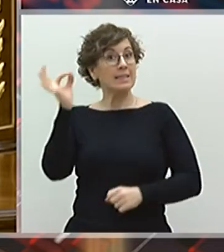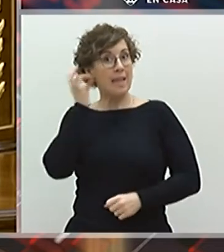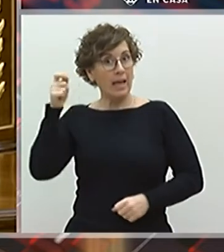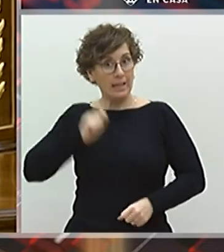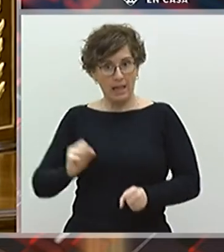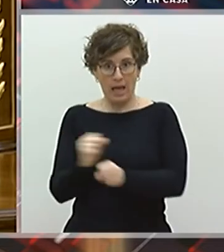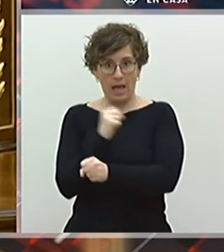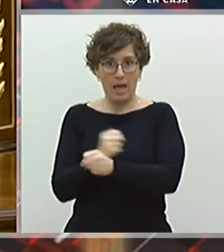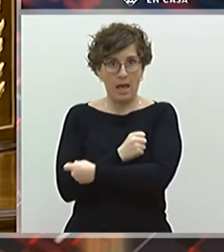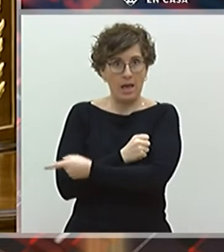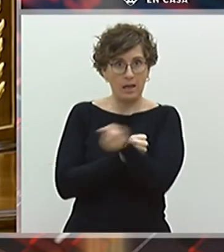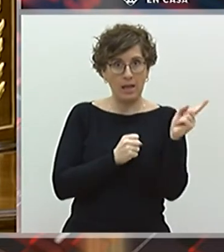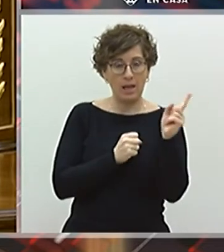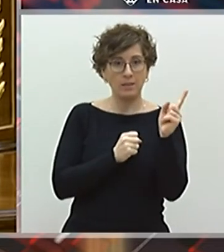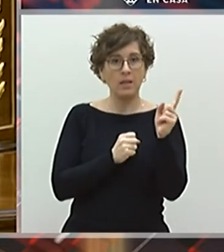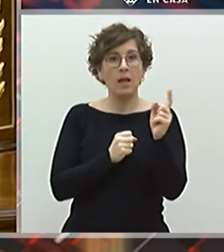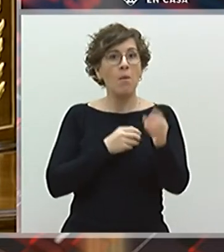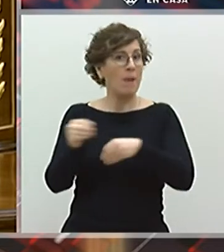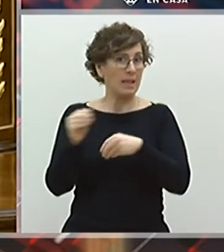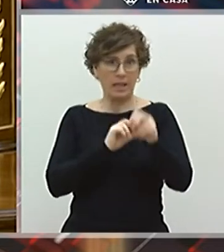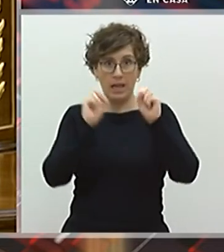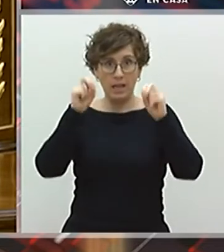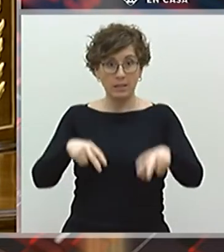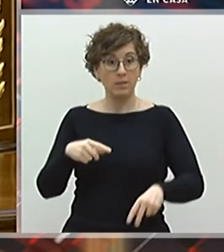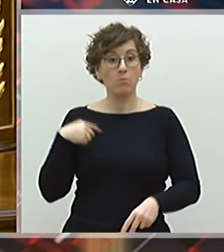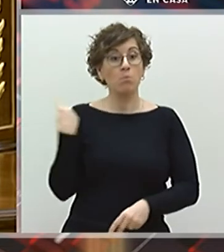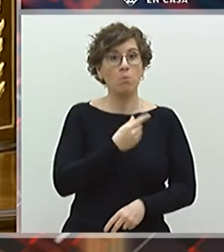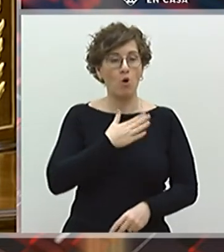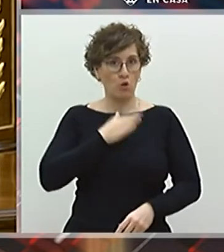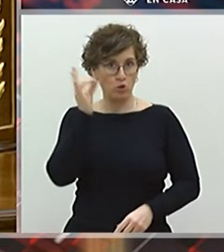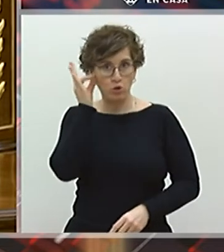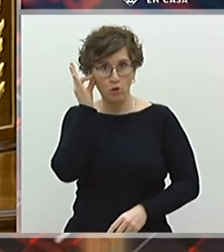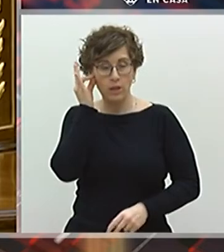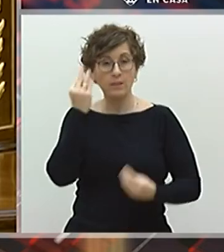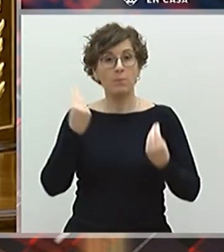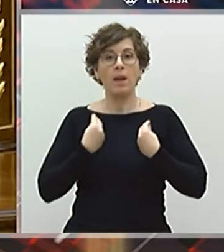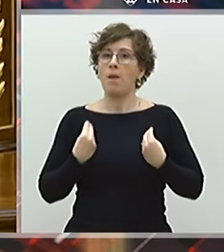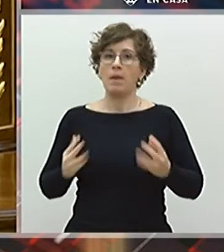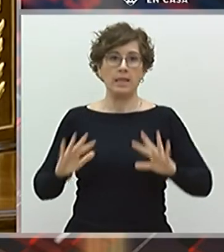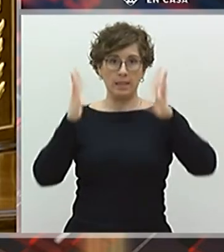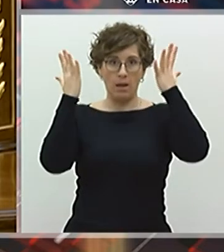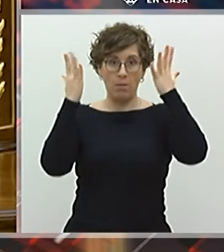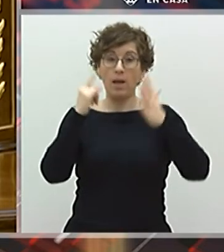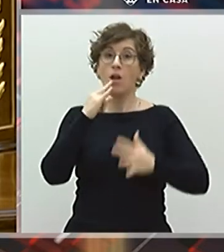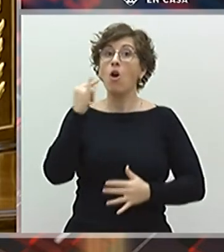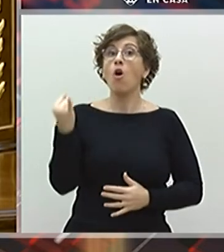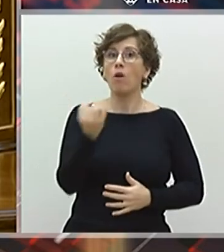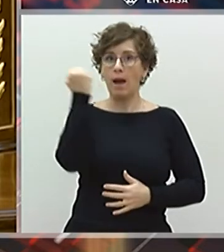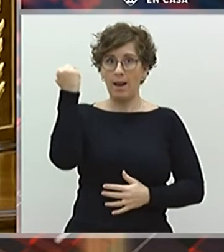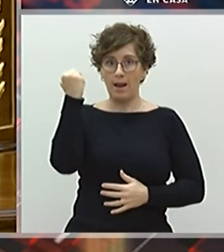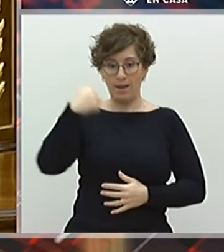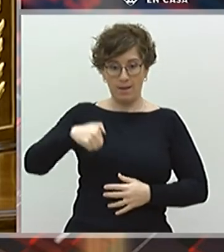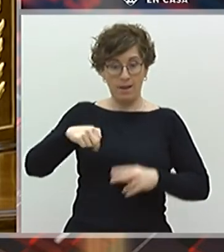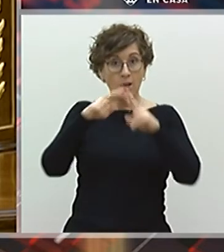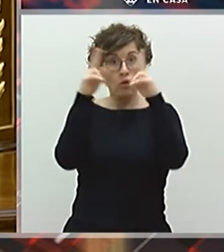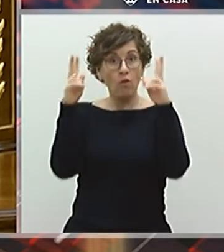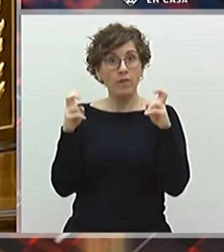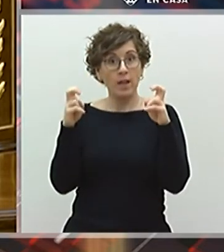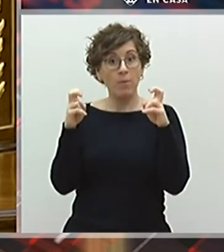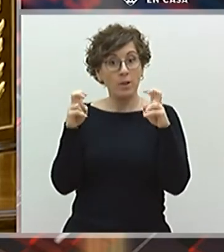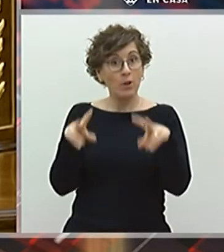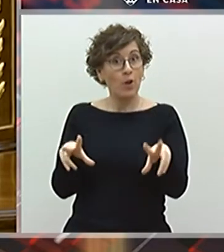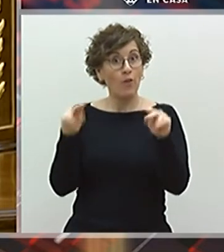línea sin material. Por nosotras, por salvar la vida. Ojalá a este confinamiento le sigan las huelgas.